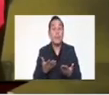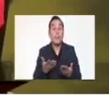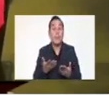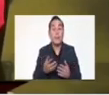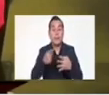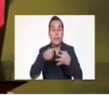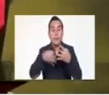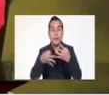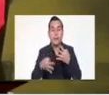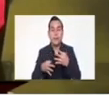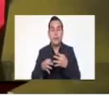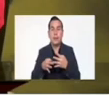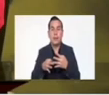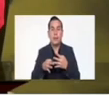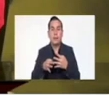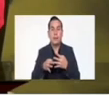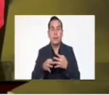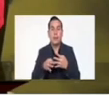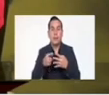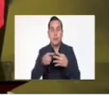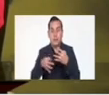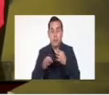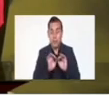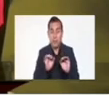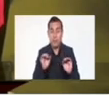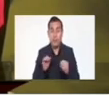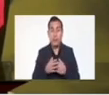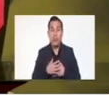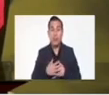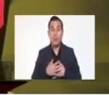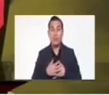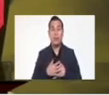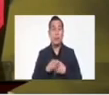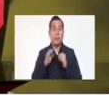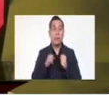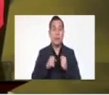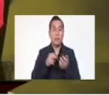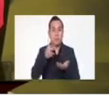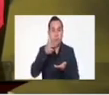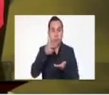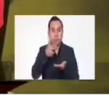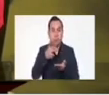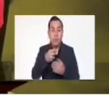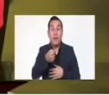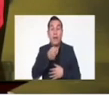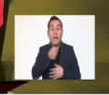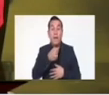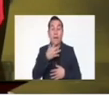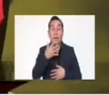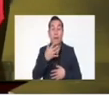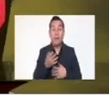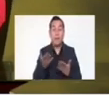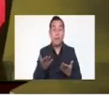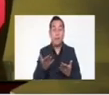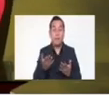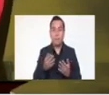es? Por la ley de... De la niñez. No... No se puede revelar algunos datos, pero ella